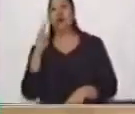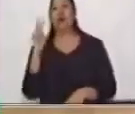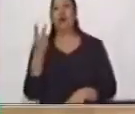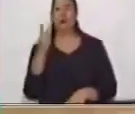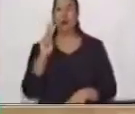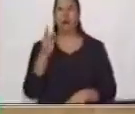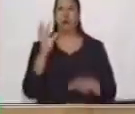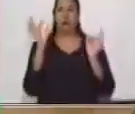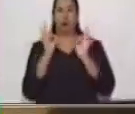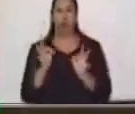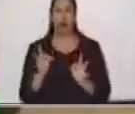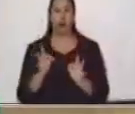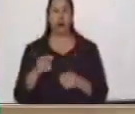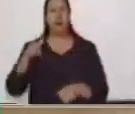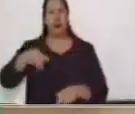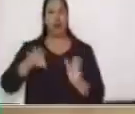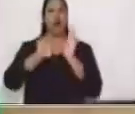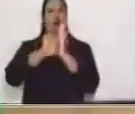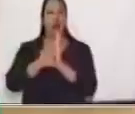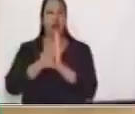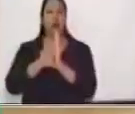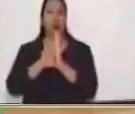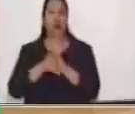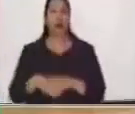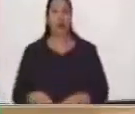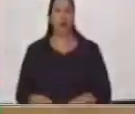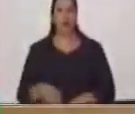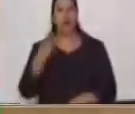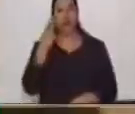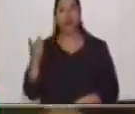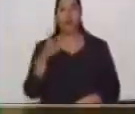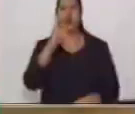Ahorita veremos un ejemplo en el que estamos utilizando los diagramas.